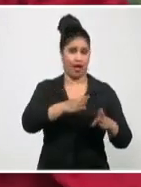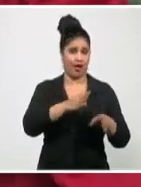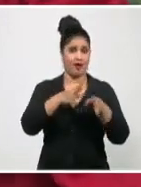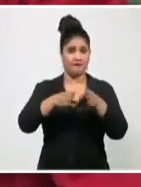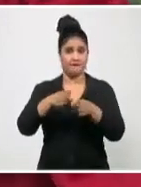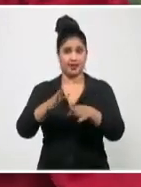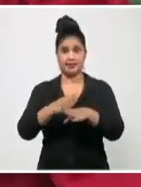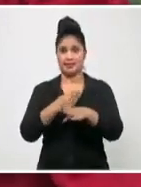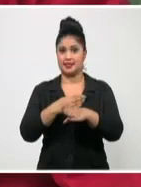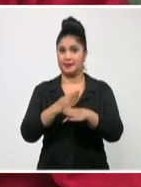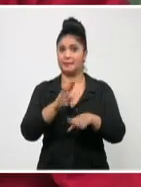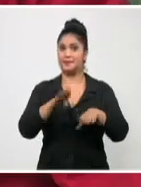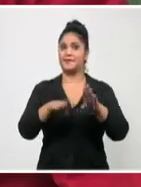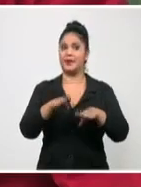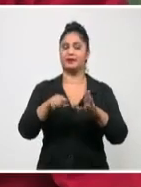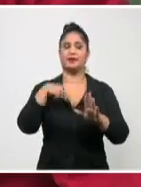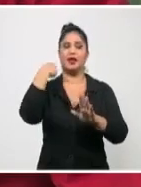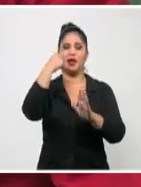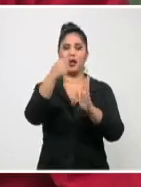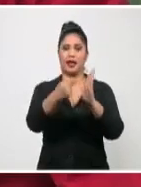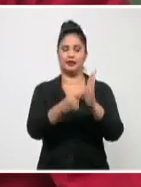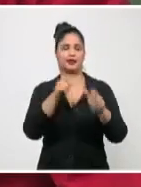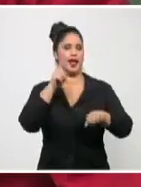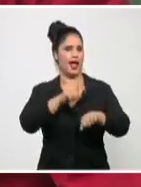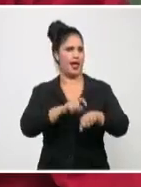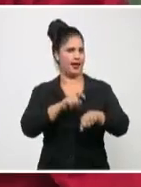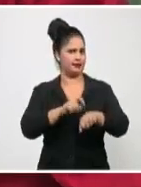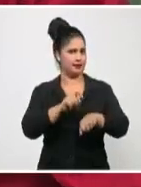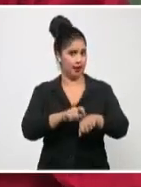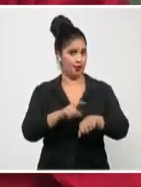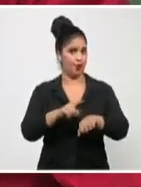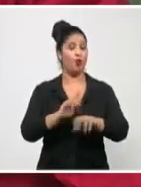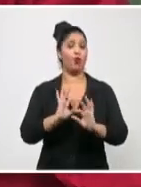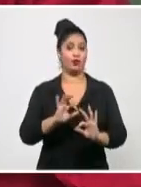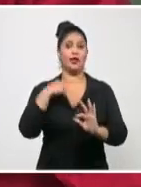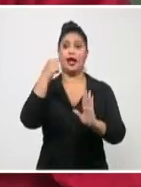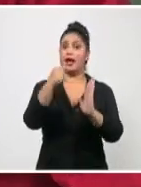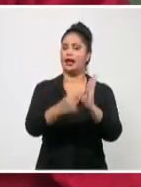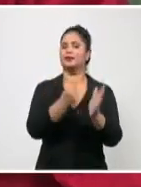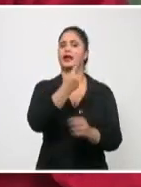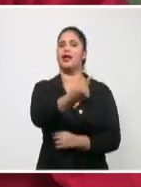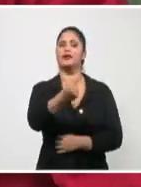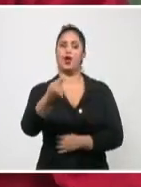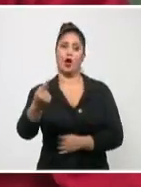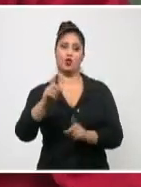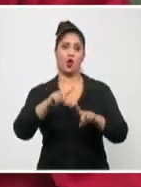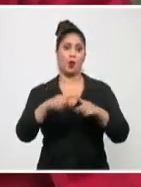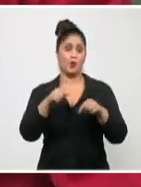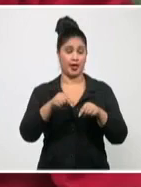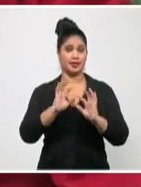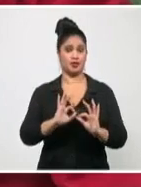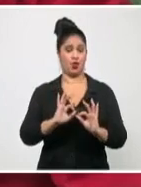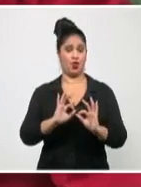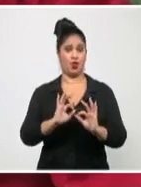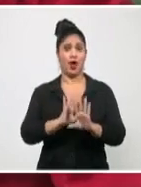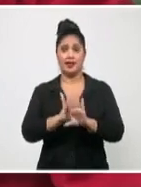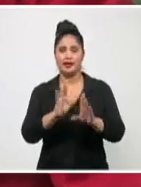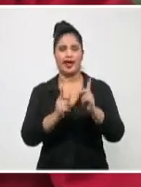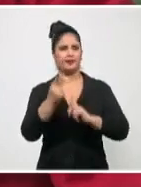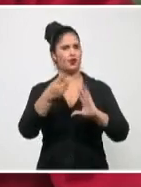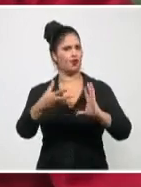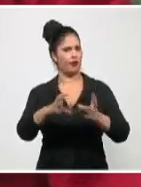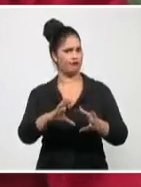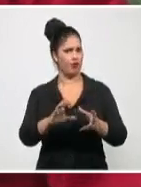en esta medida el tiempo necesario, puesto que es parte de productos que ya, de alguna manera,